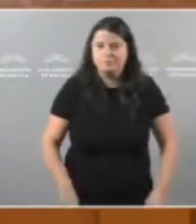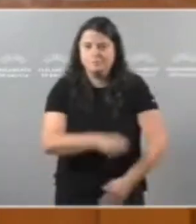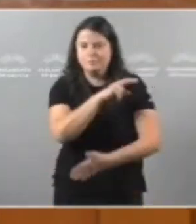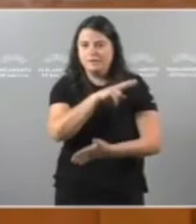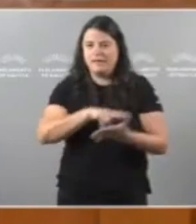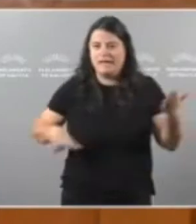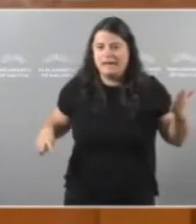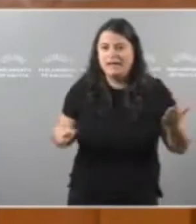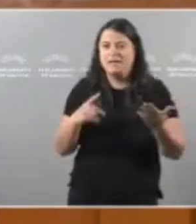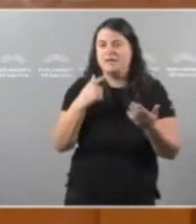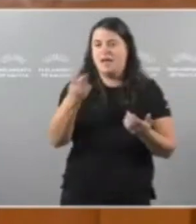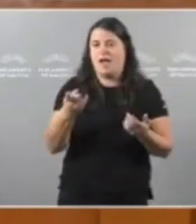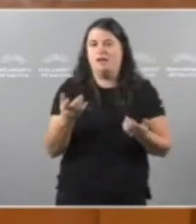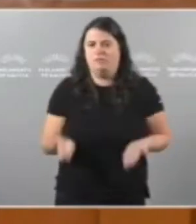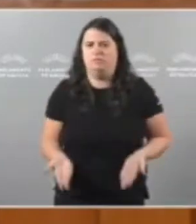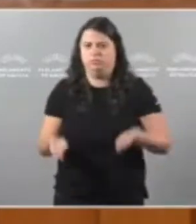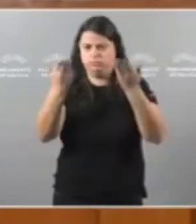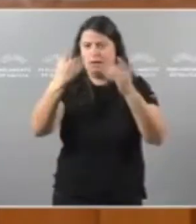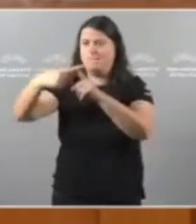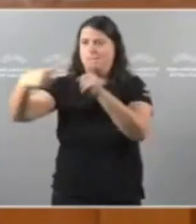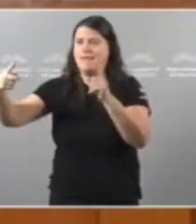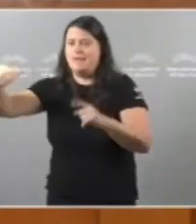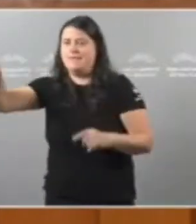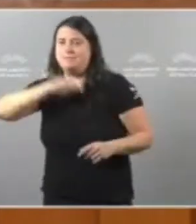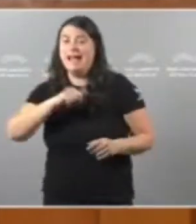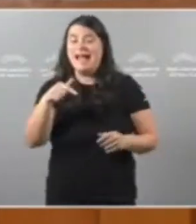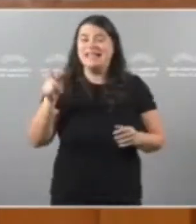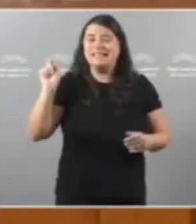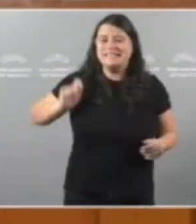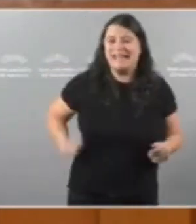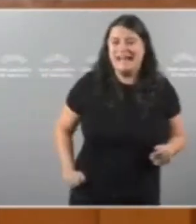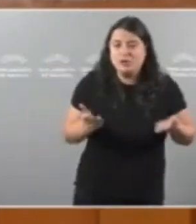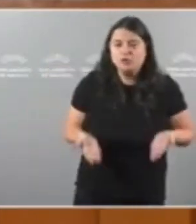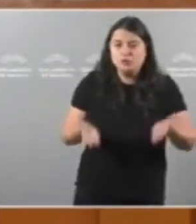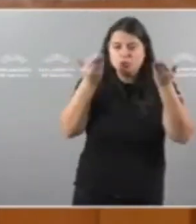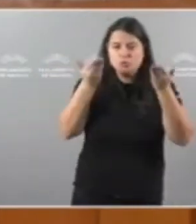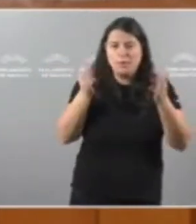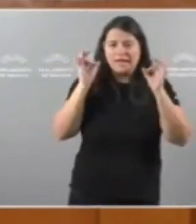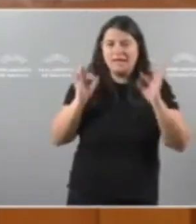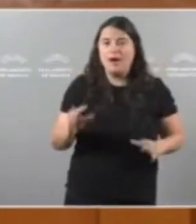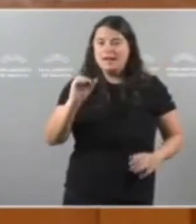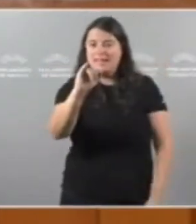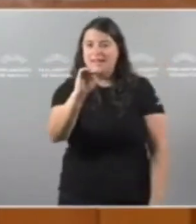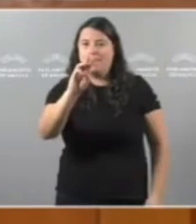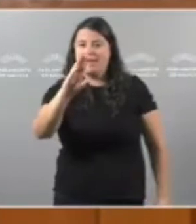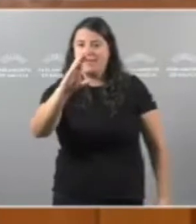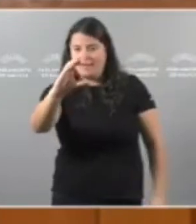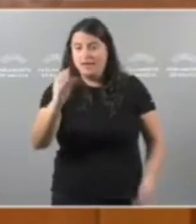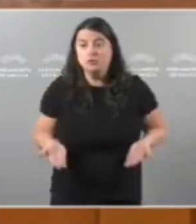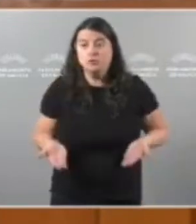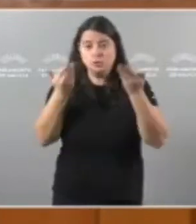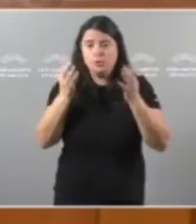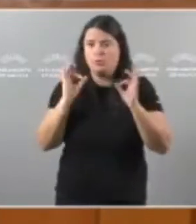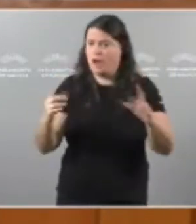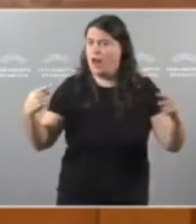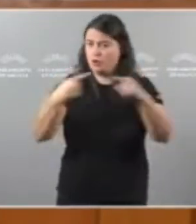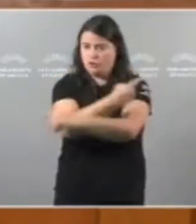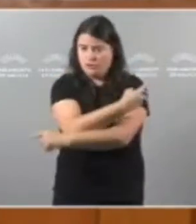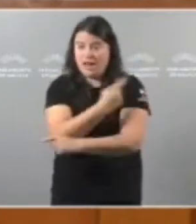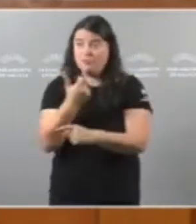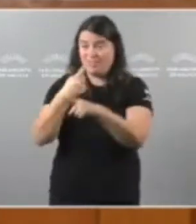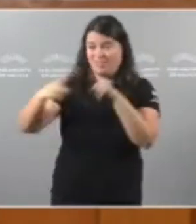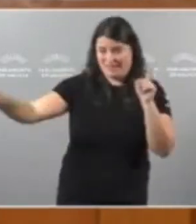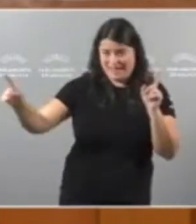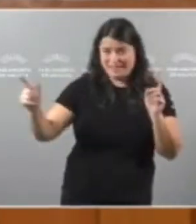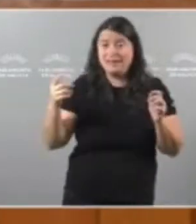riba da media do Estado Os salarios non están subindo conforme a ese IPC O contrario, mantemos un diferencial E